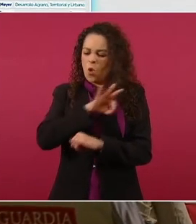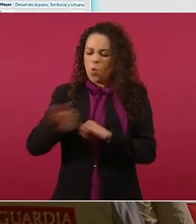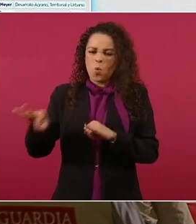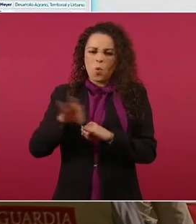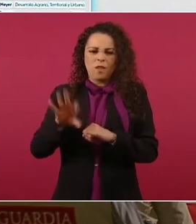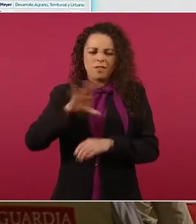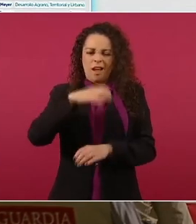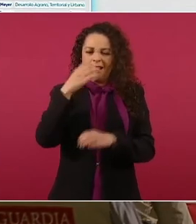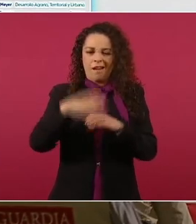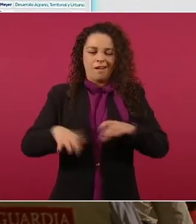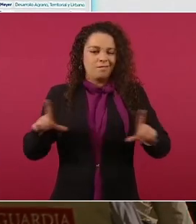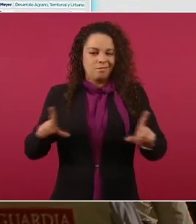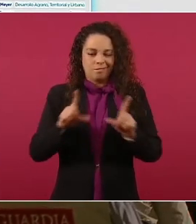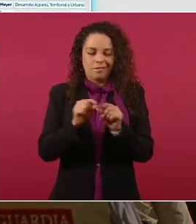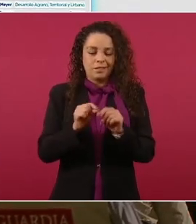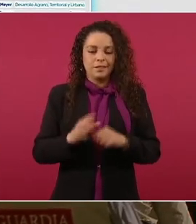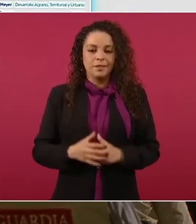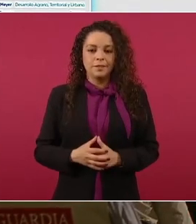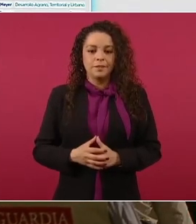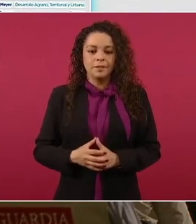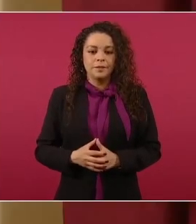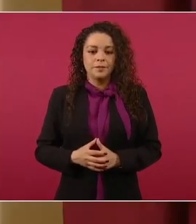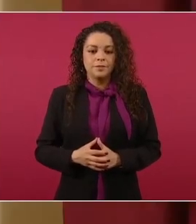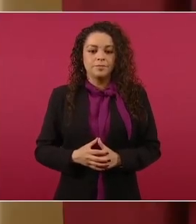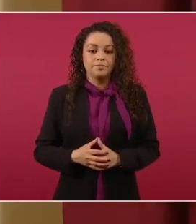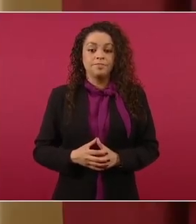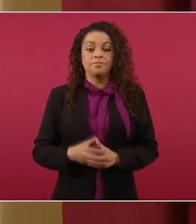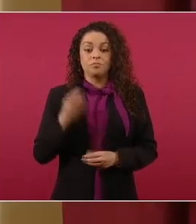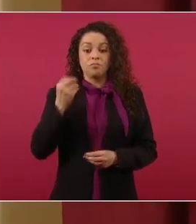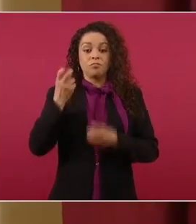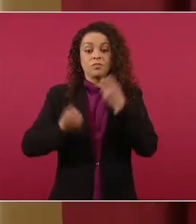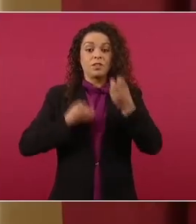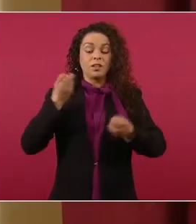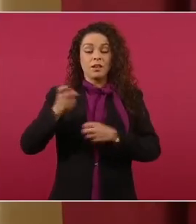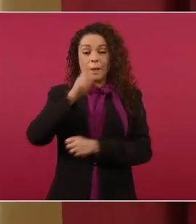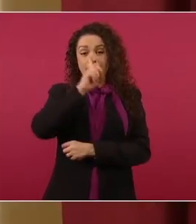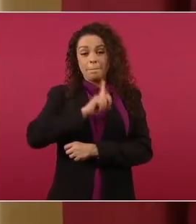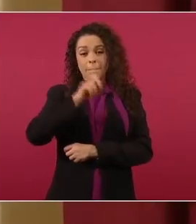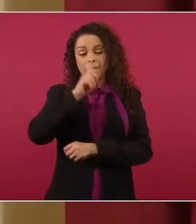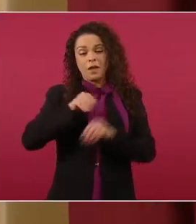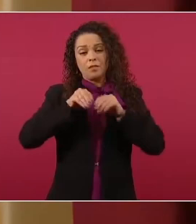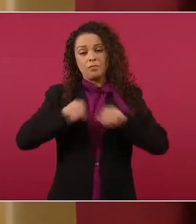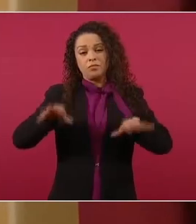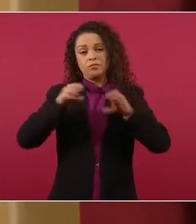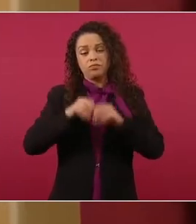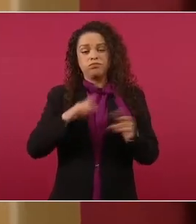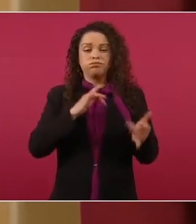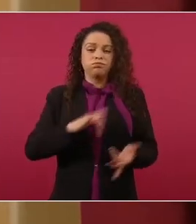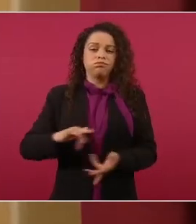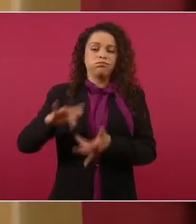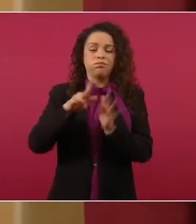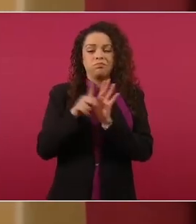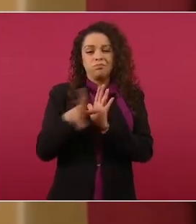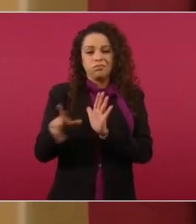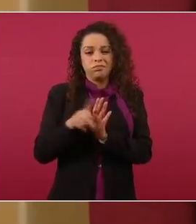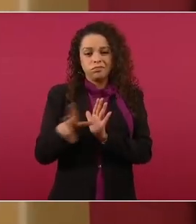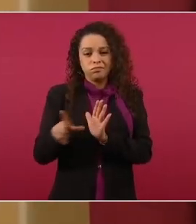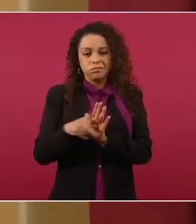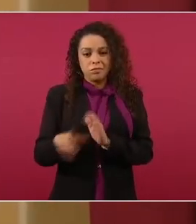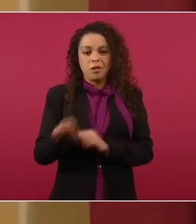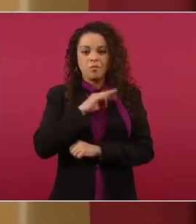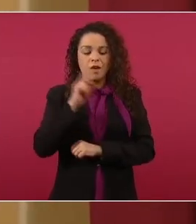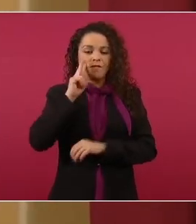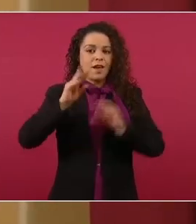Para concluir, a propósito de todas estas mentiras que se difunden en medios y redes de comunicación, que nos